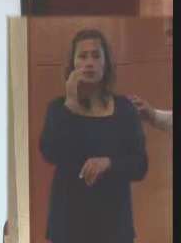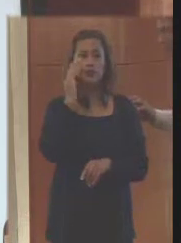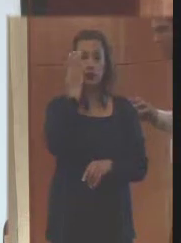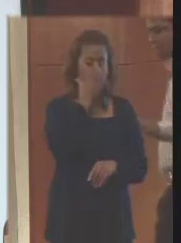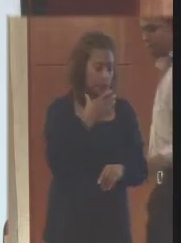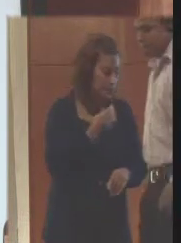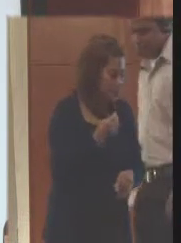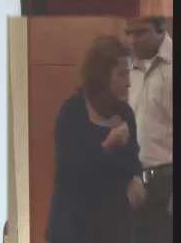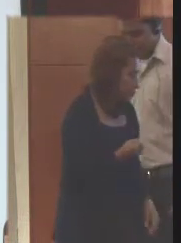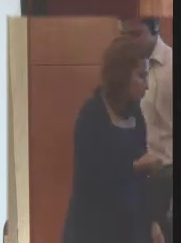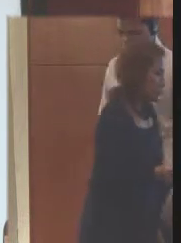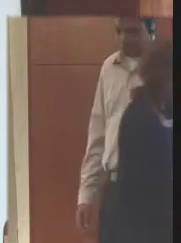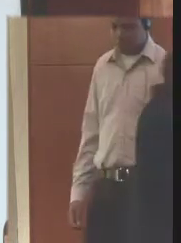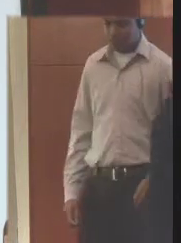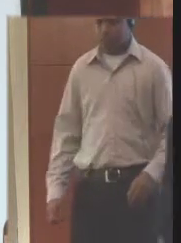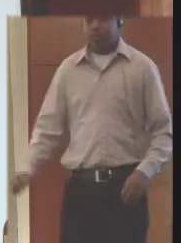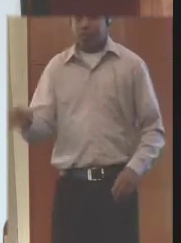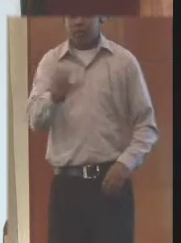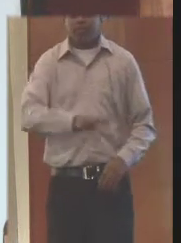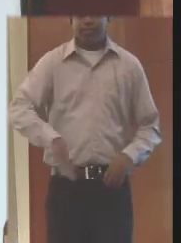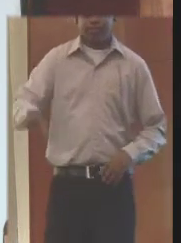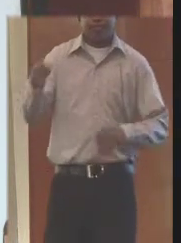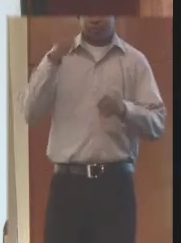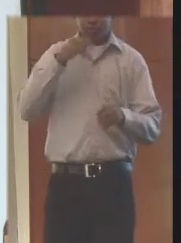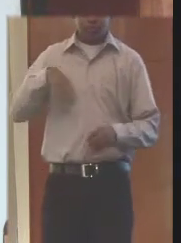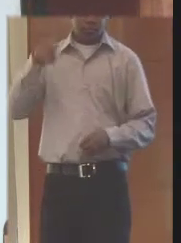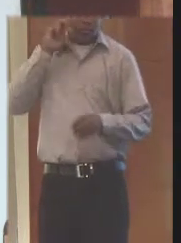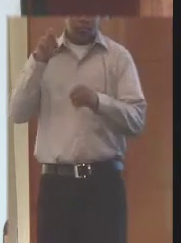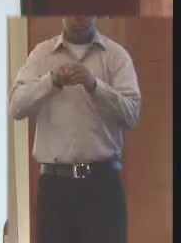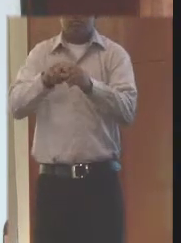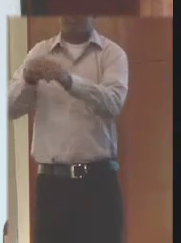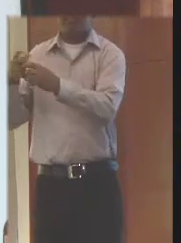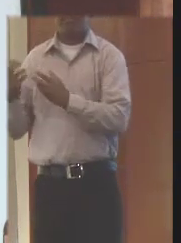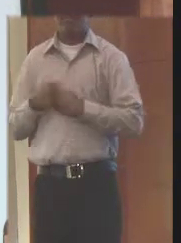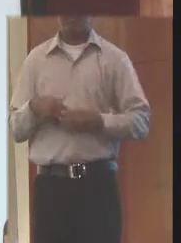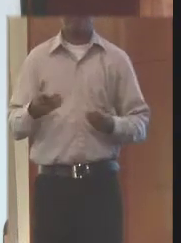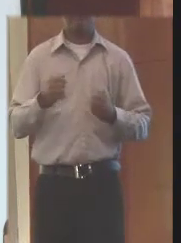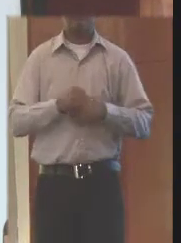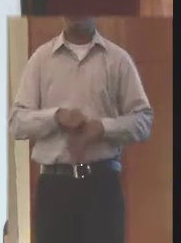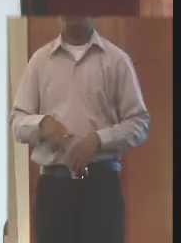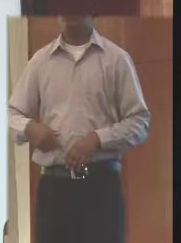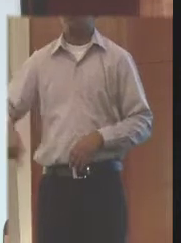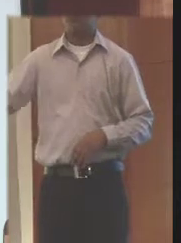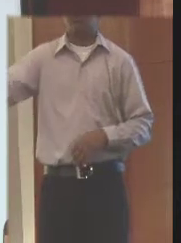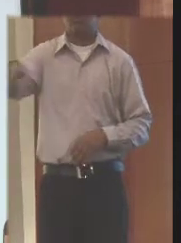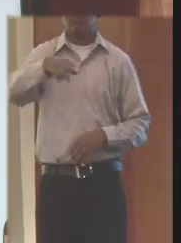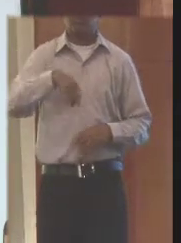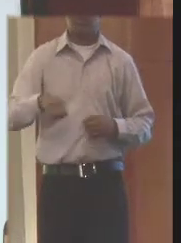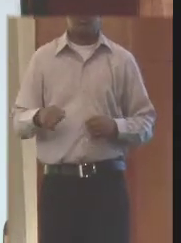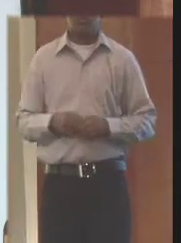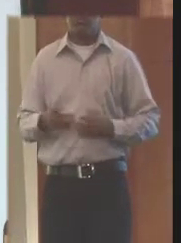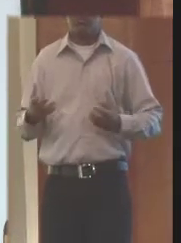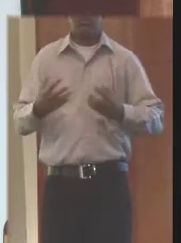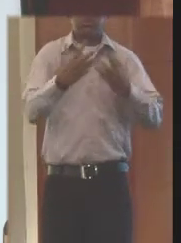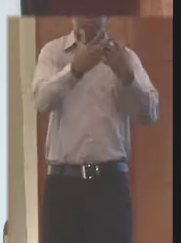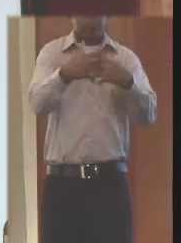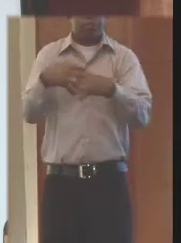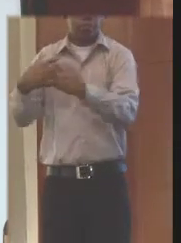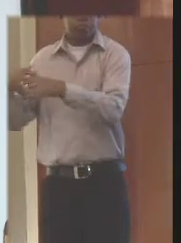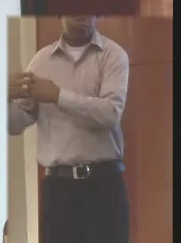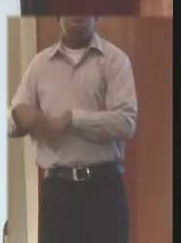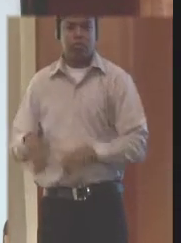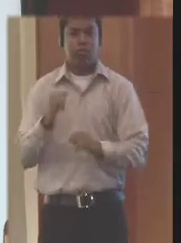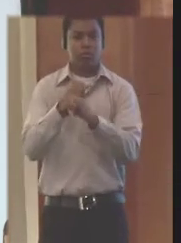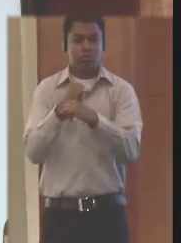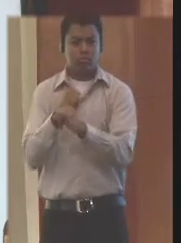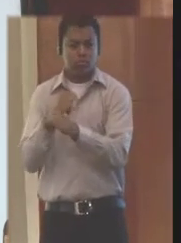Es una zona portuaria, una zona turística. Y alrededor de 210 industrias creciendo con tres